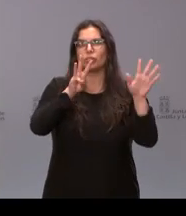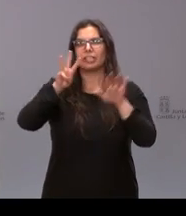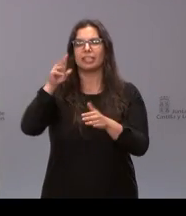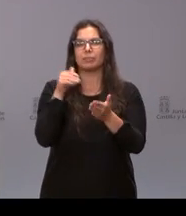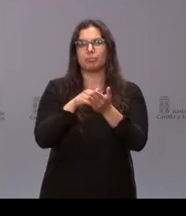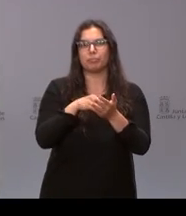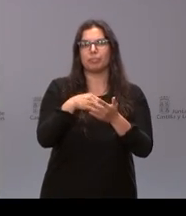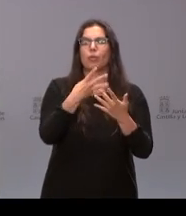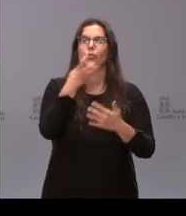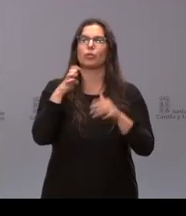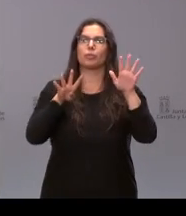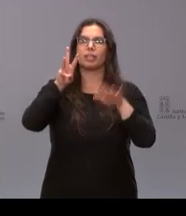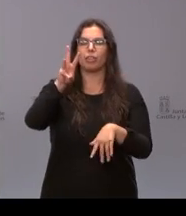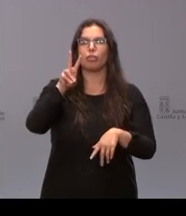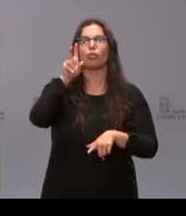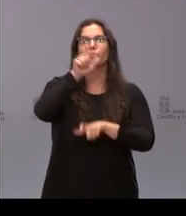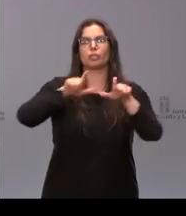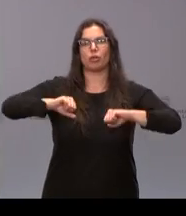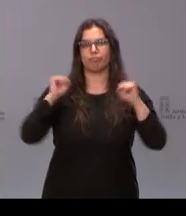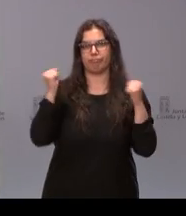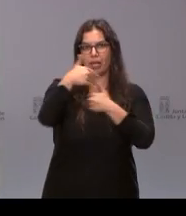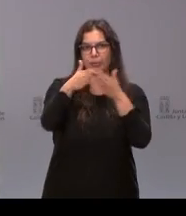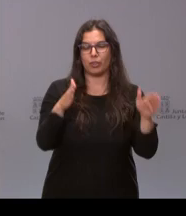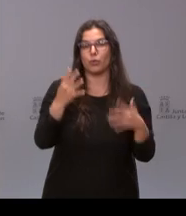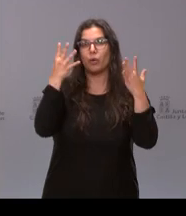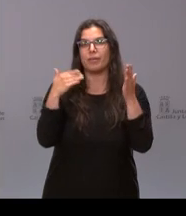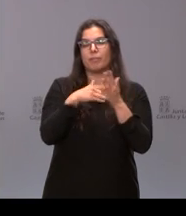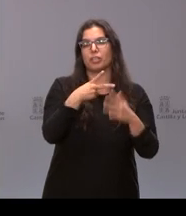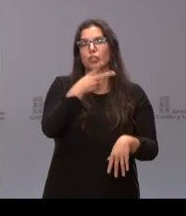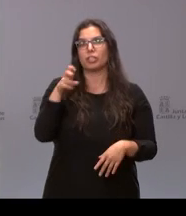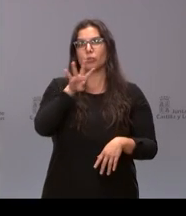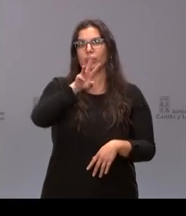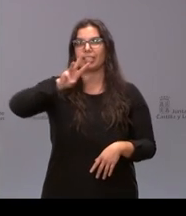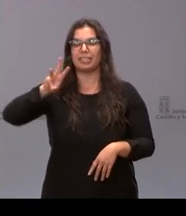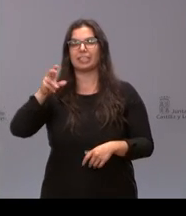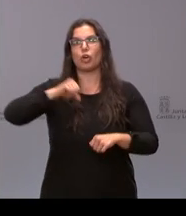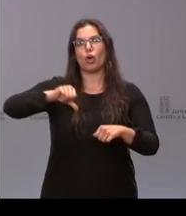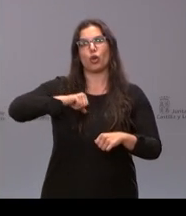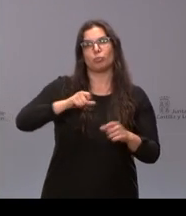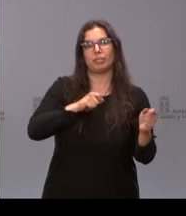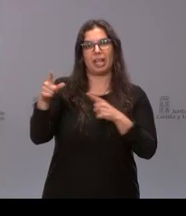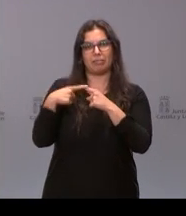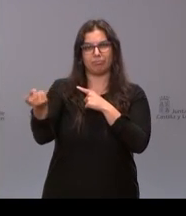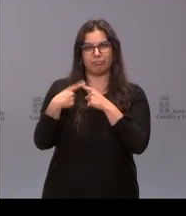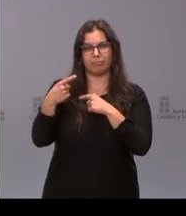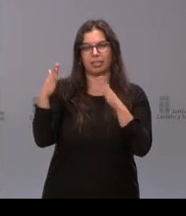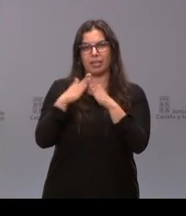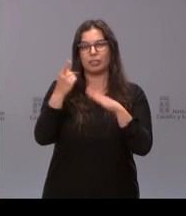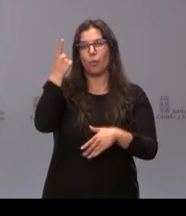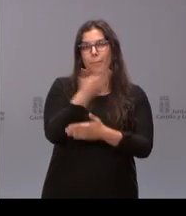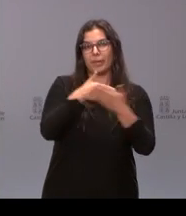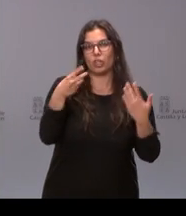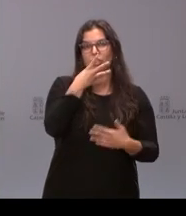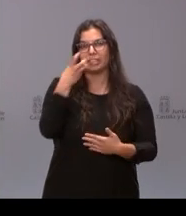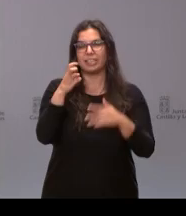283.492 ingresos en planta y 9.243 en hospitalización a domicilio, 1.939